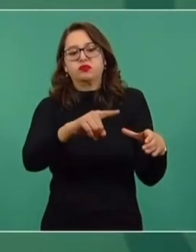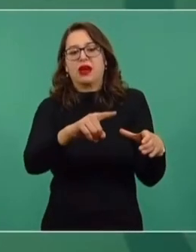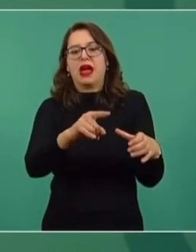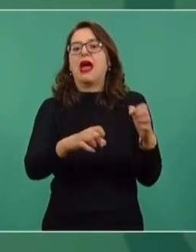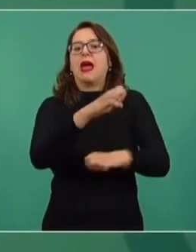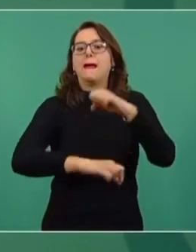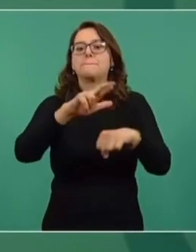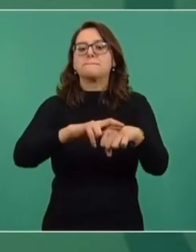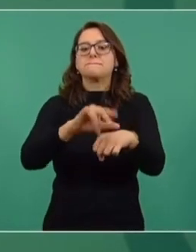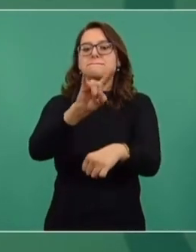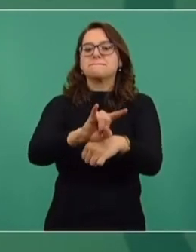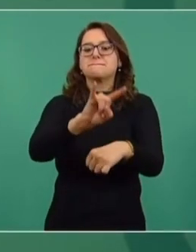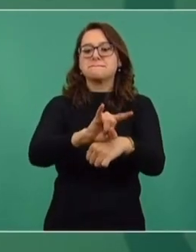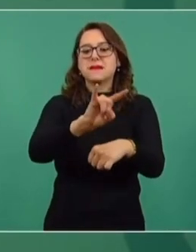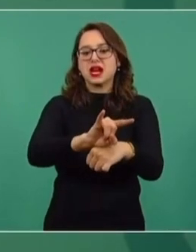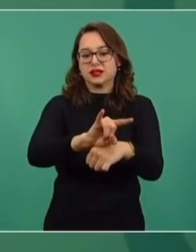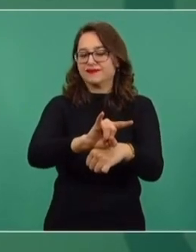empresarios,